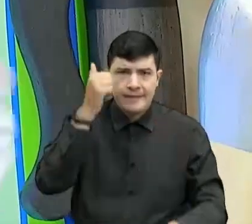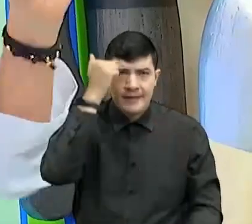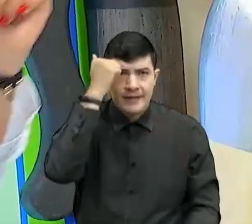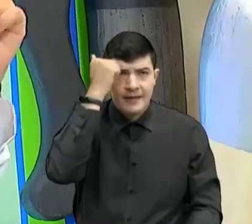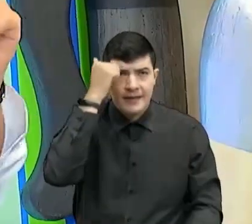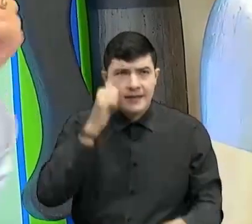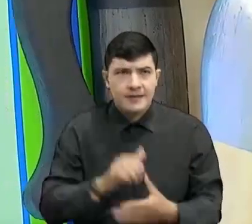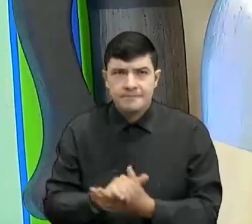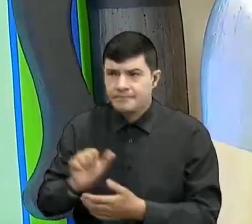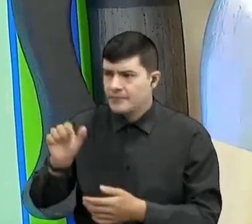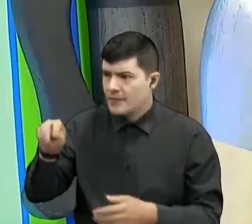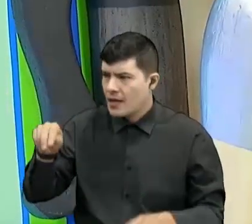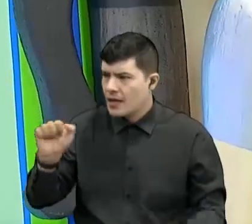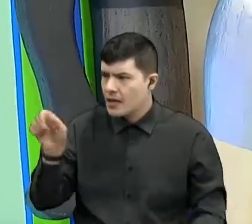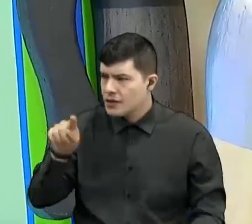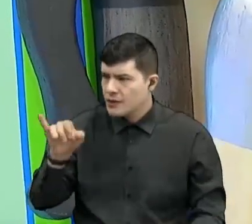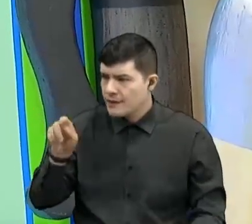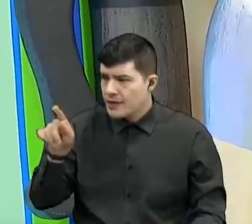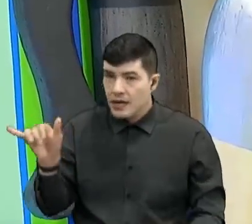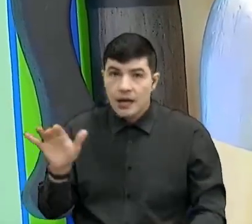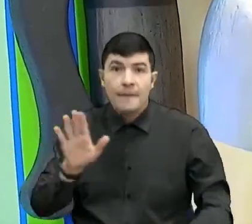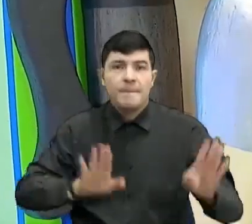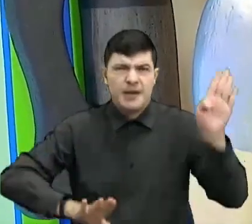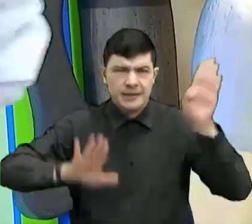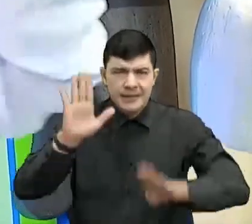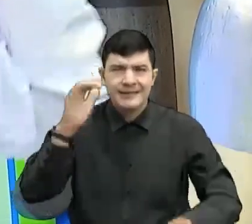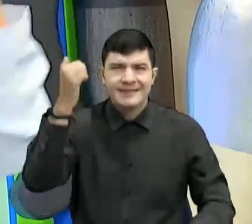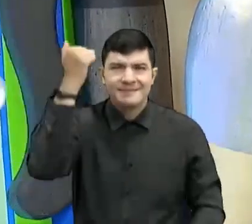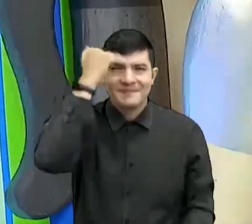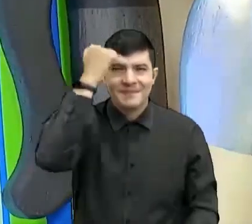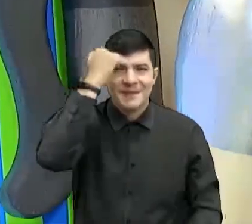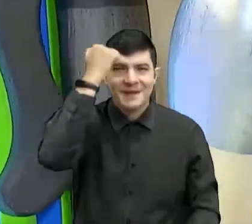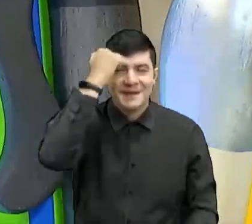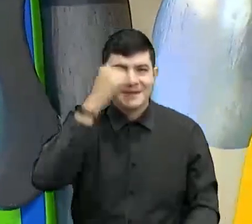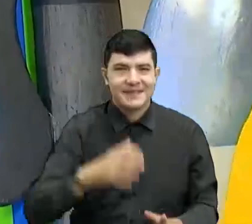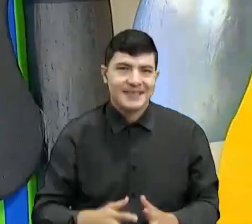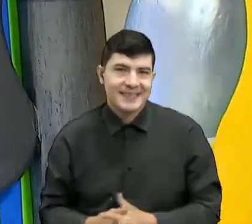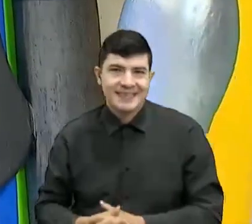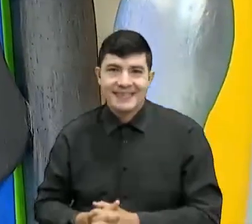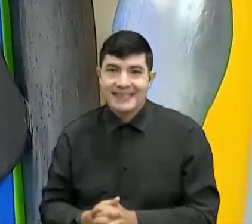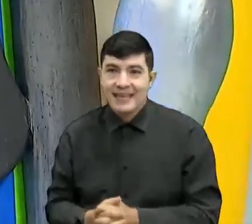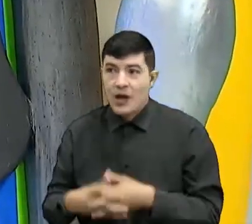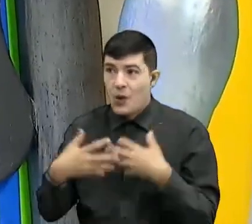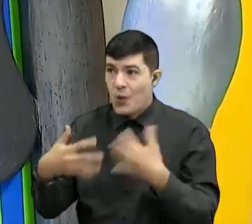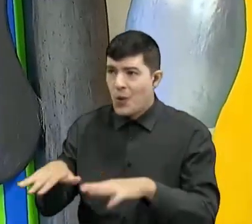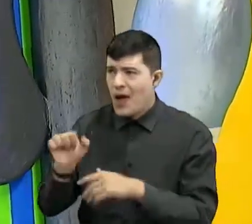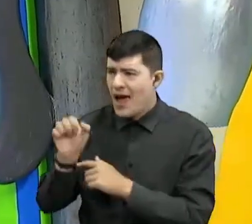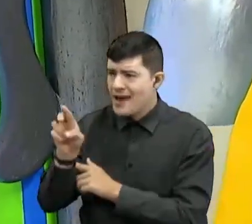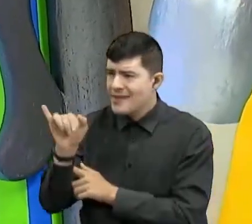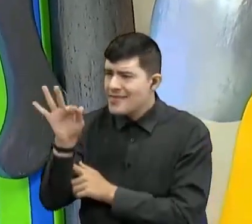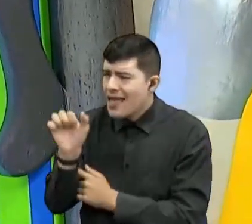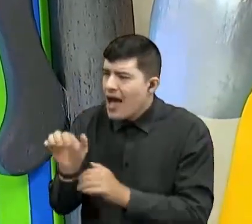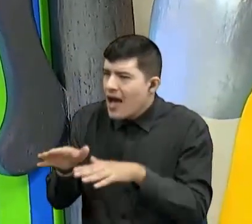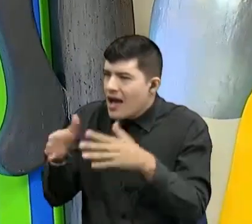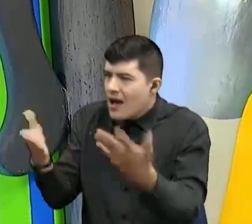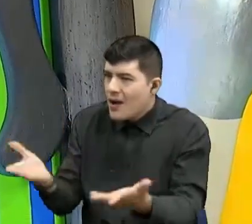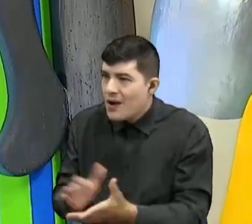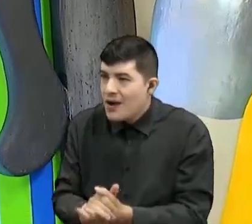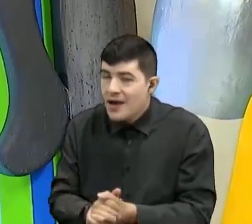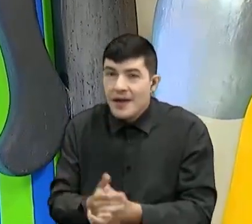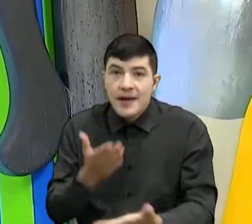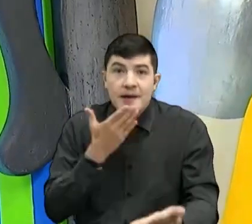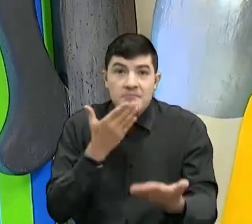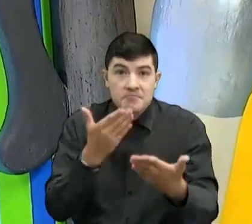bien. Ana Sofía, ¿está por ahí? Presente, profe. Presente, profe. Anita, mi amor, ¿cómo estás? Bien,